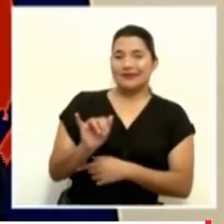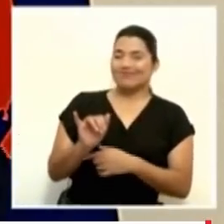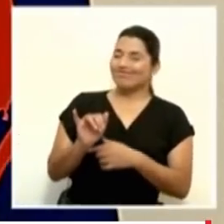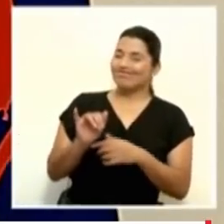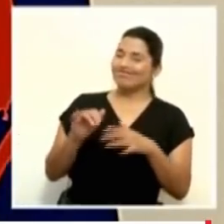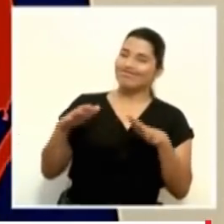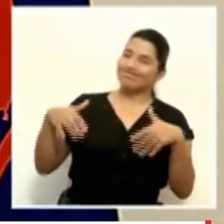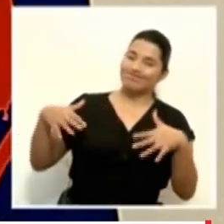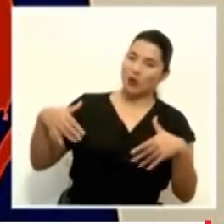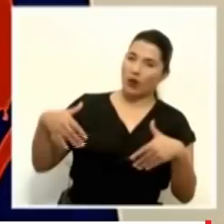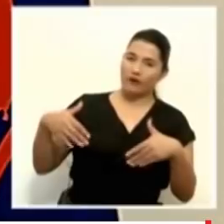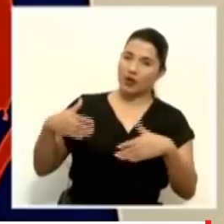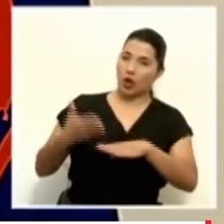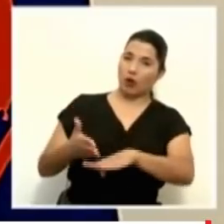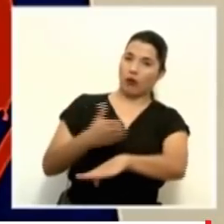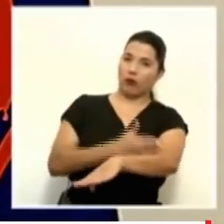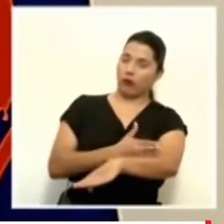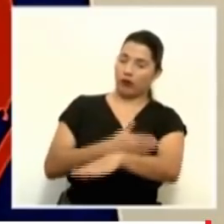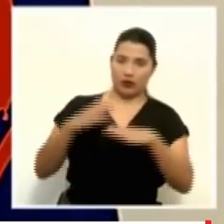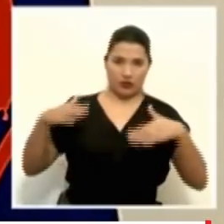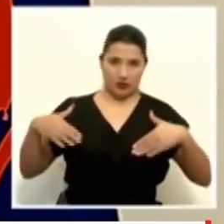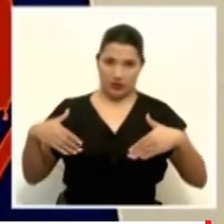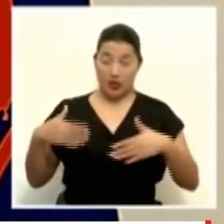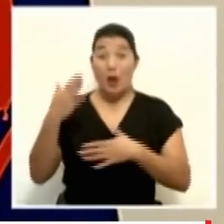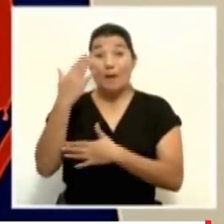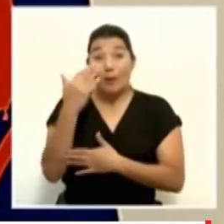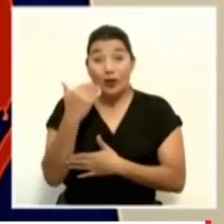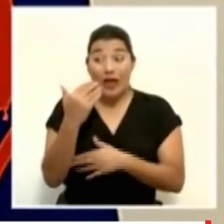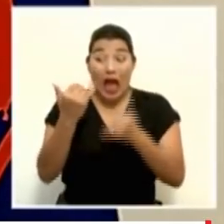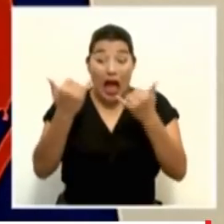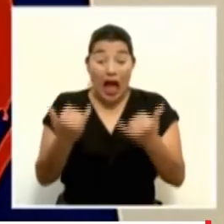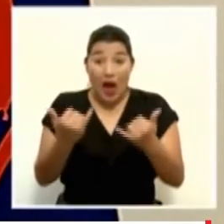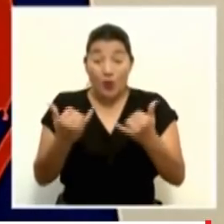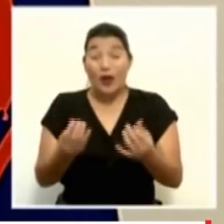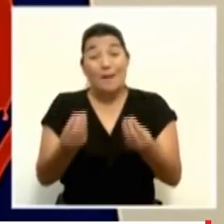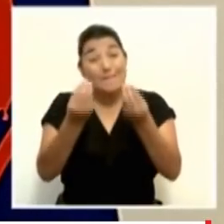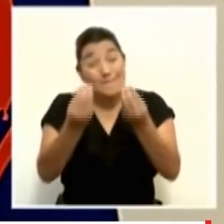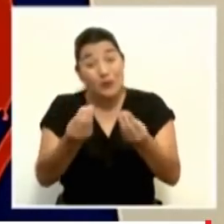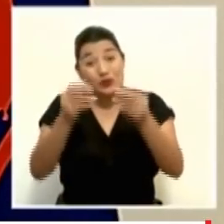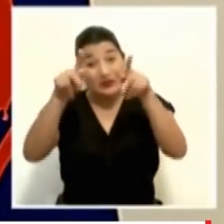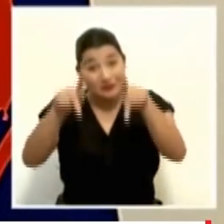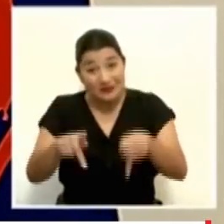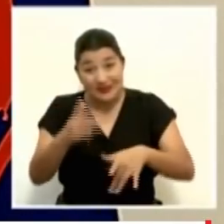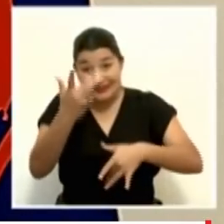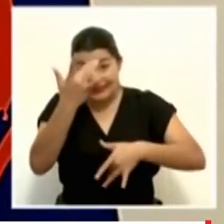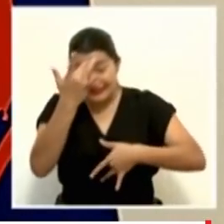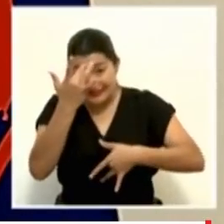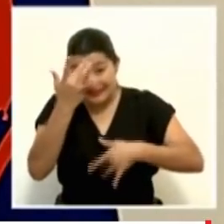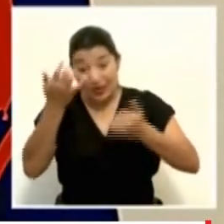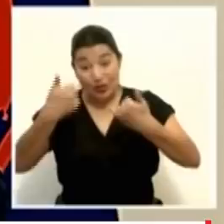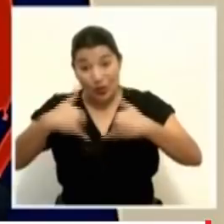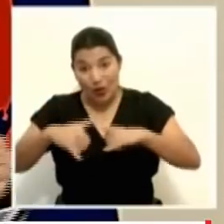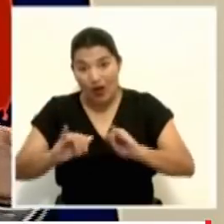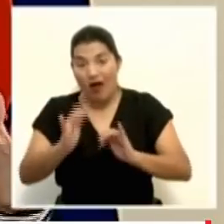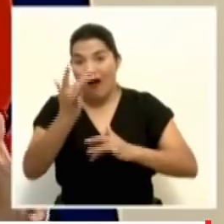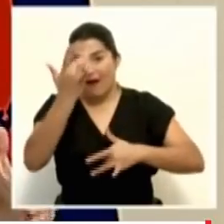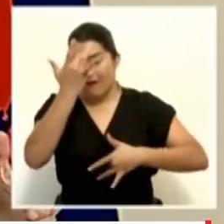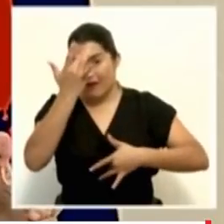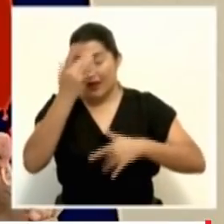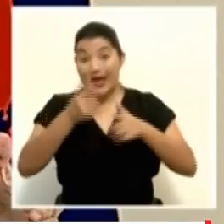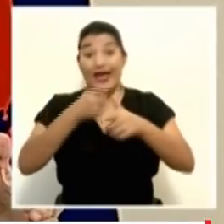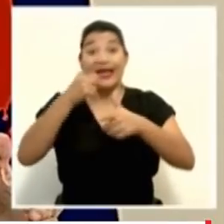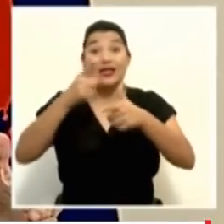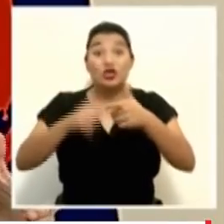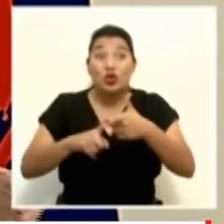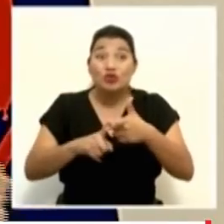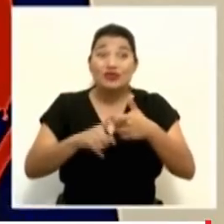avanzado porque con el incremento de casos, el incremento de pacientes activos, las donaciones